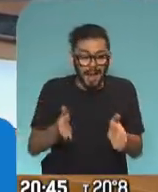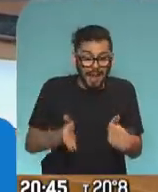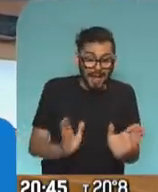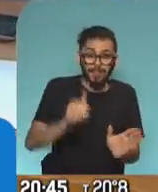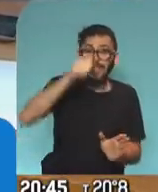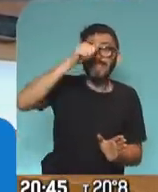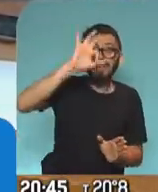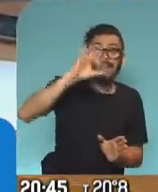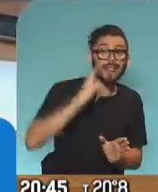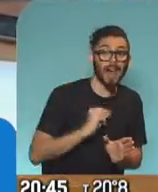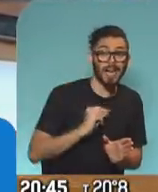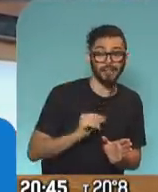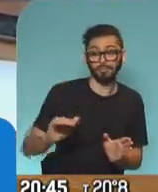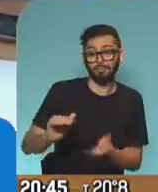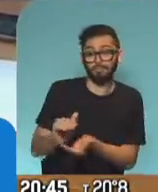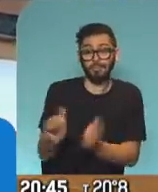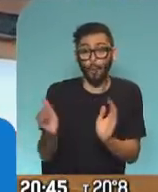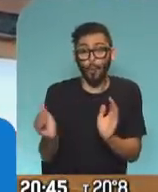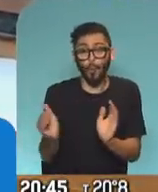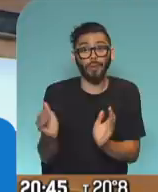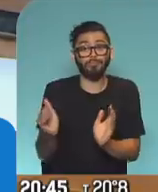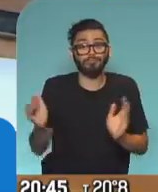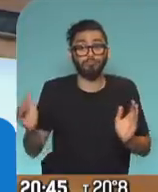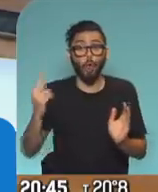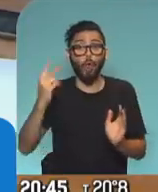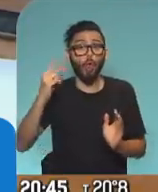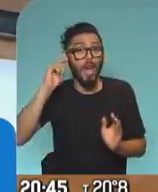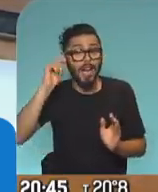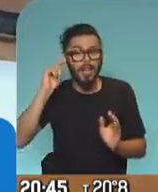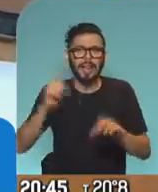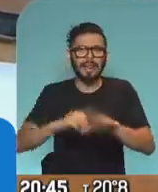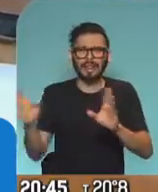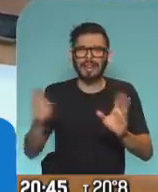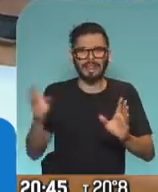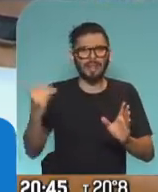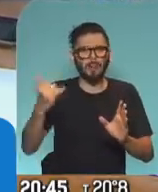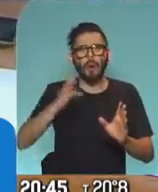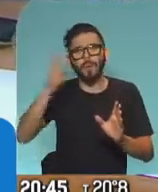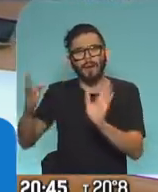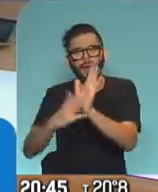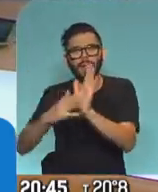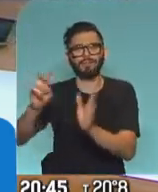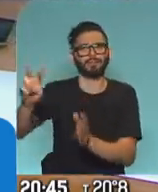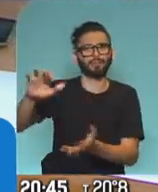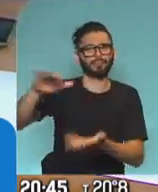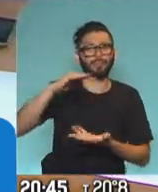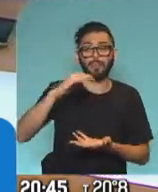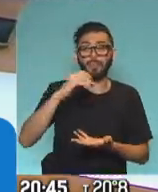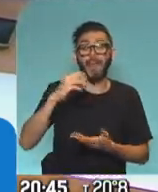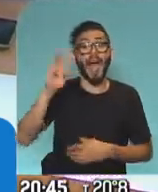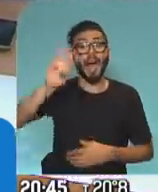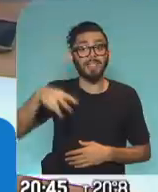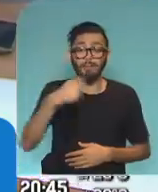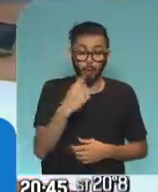del nacimiento y dos años tiene tiempo para acreditar el nacimiento y para poder cobrar esa asignación familiar que paga el ANSES cada vez que un trabajador